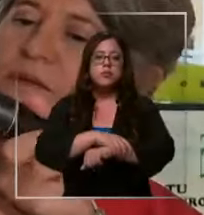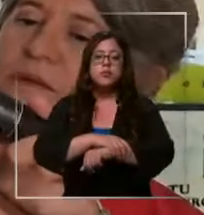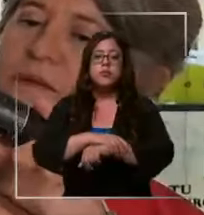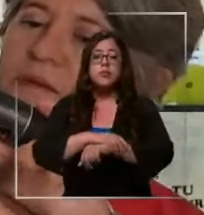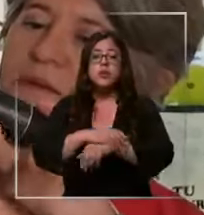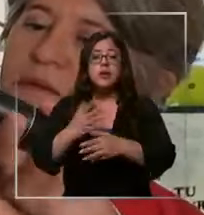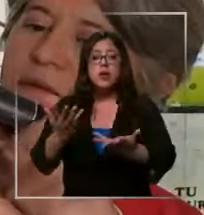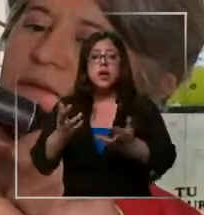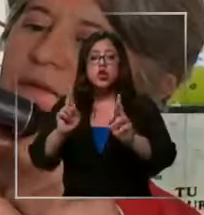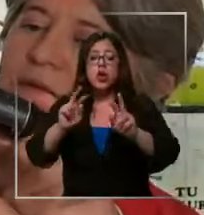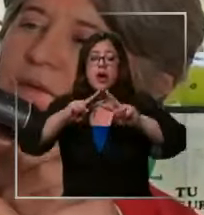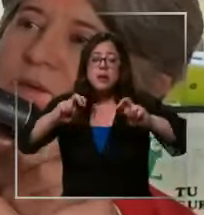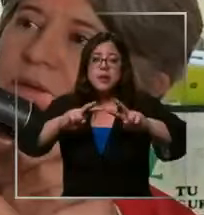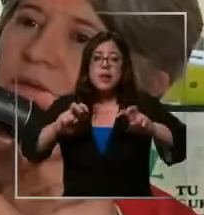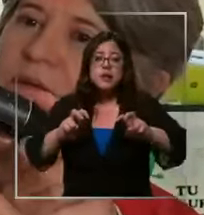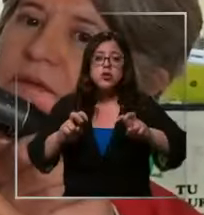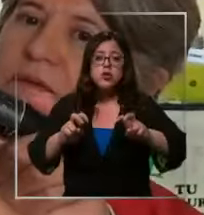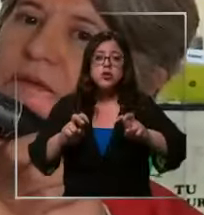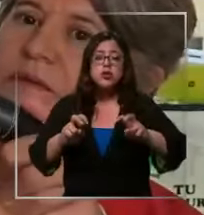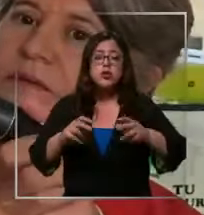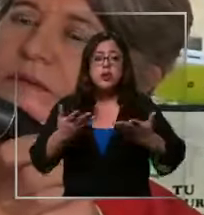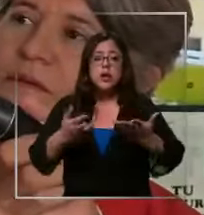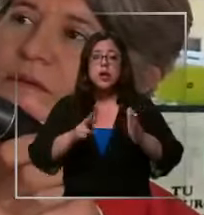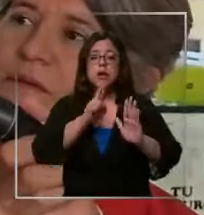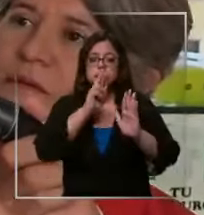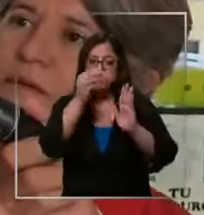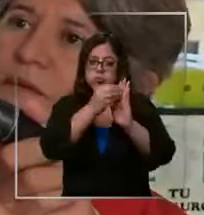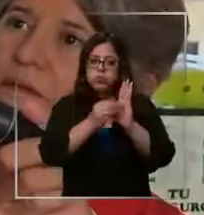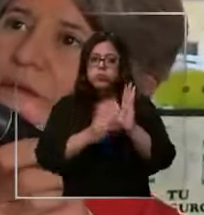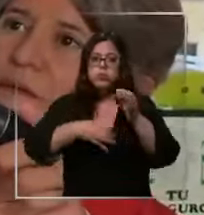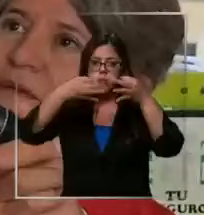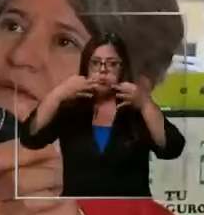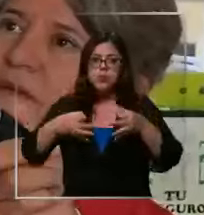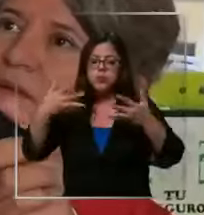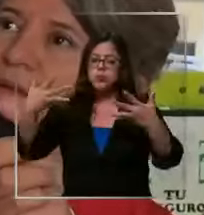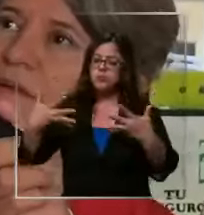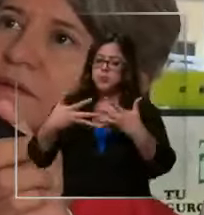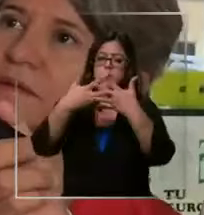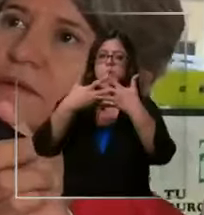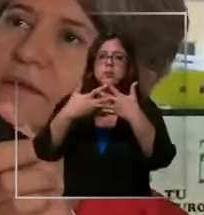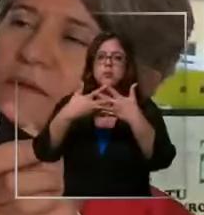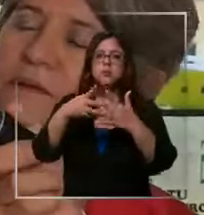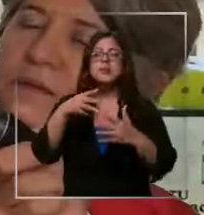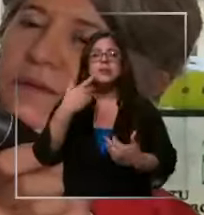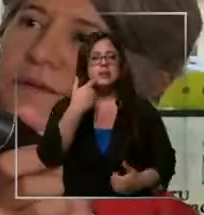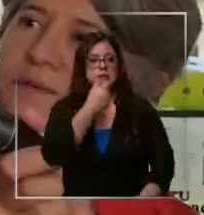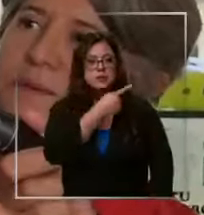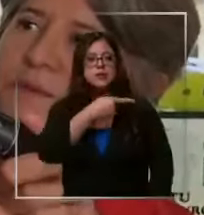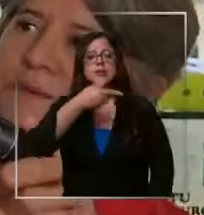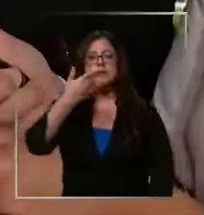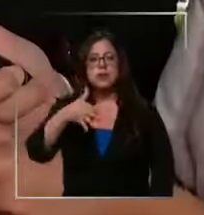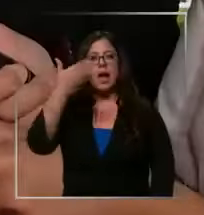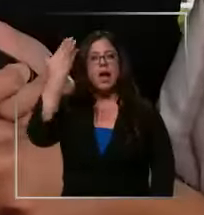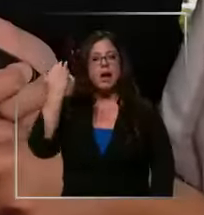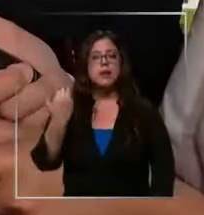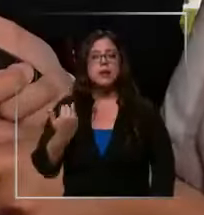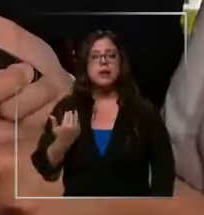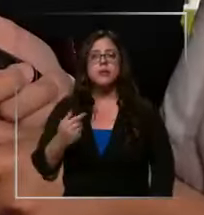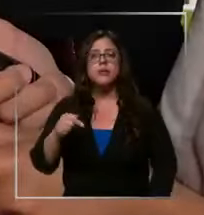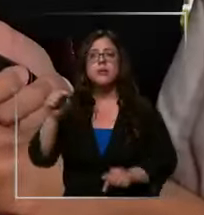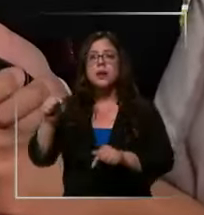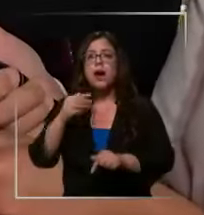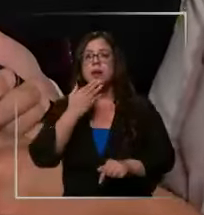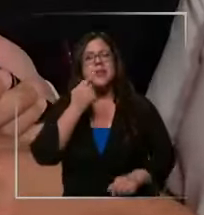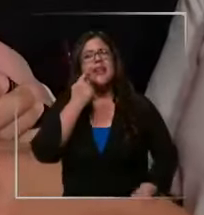que la investigación tenga los resultados que coincidan con lo que nosotros hemos denunciado ya en reiteradas oportunidades. Un minuto también